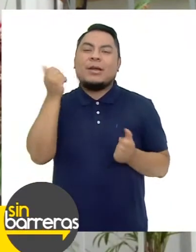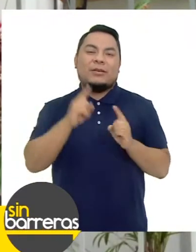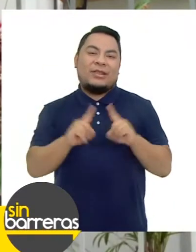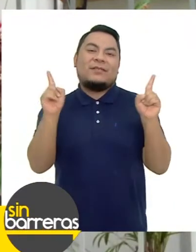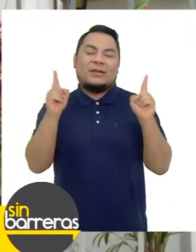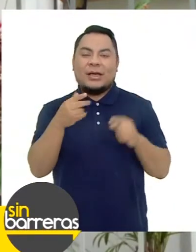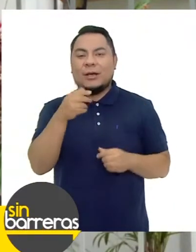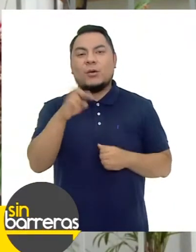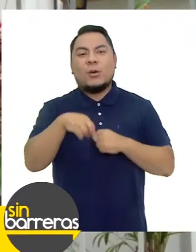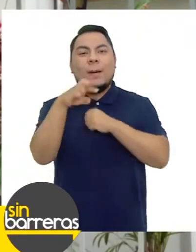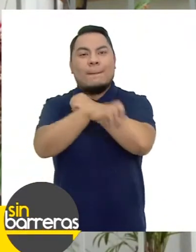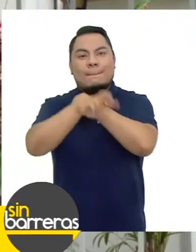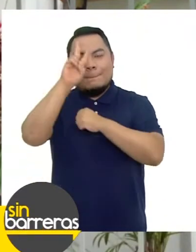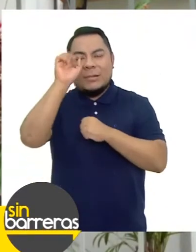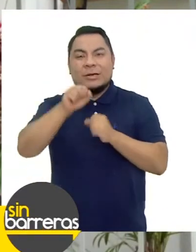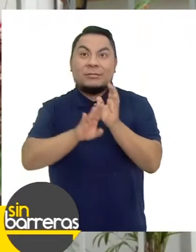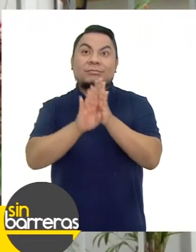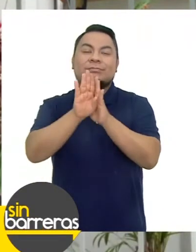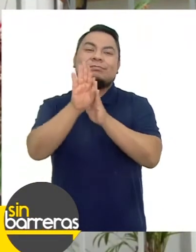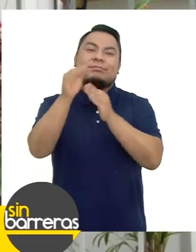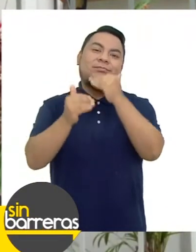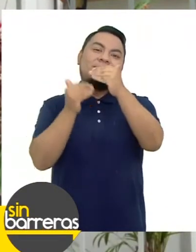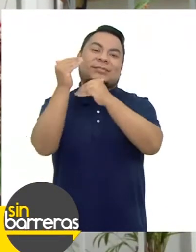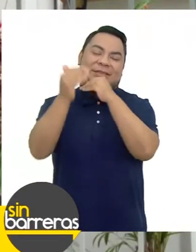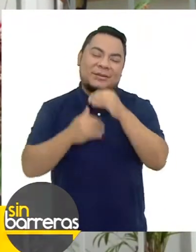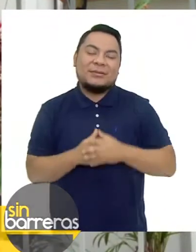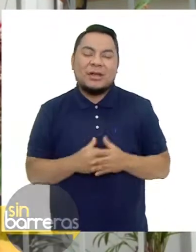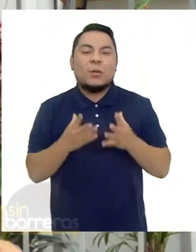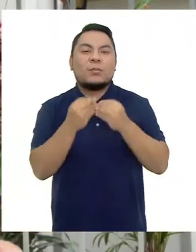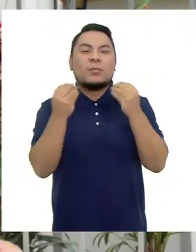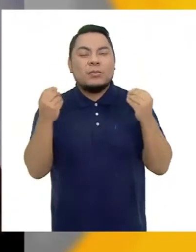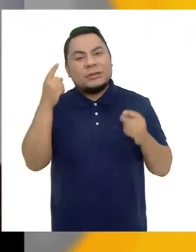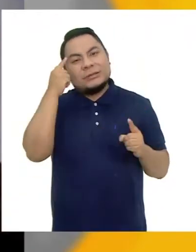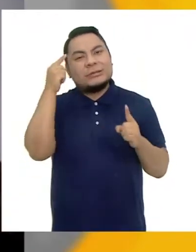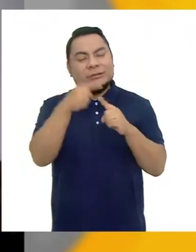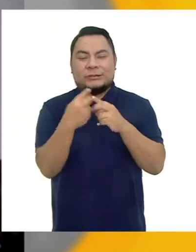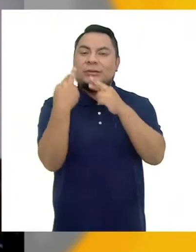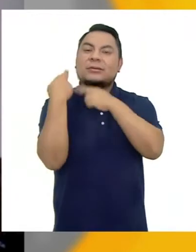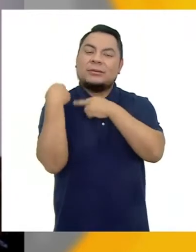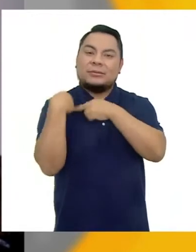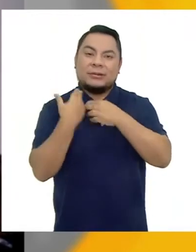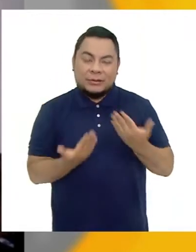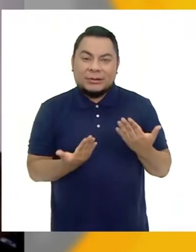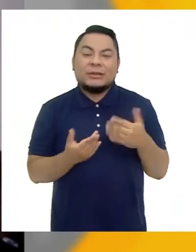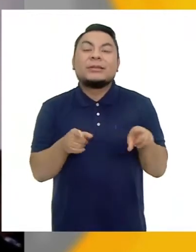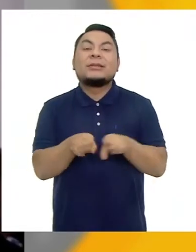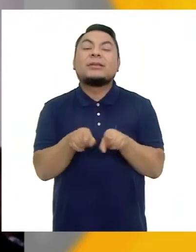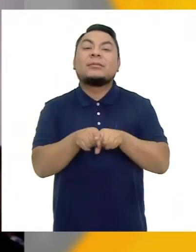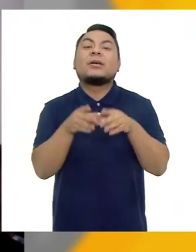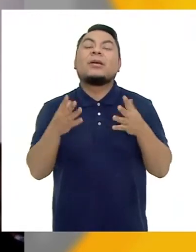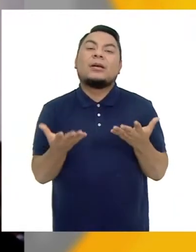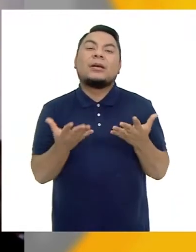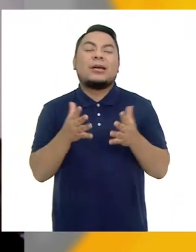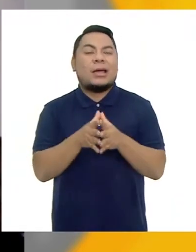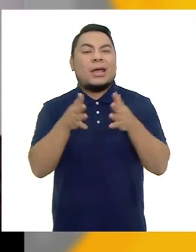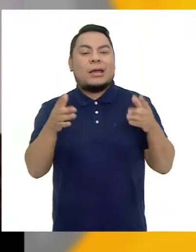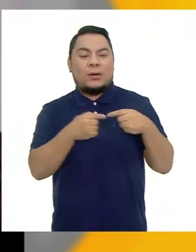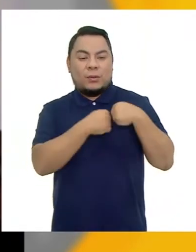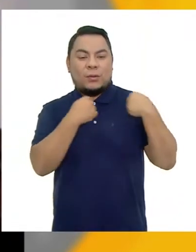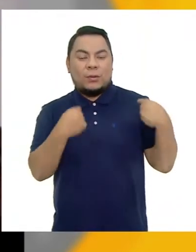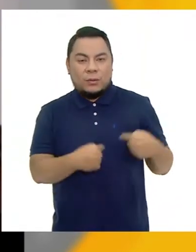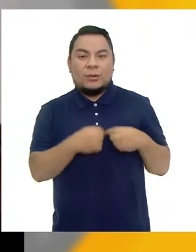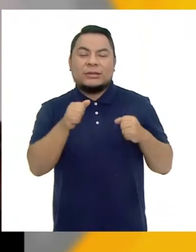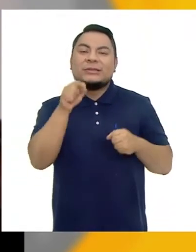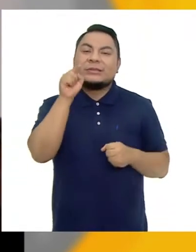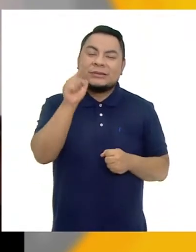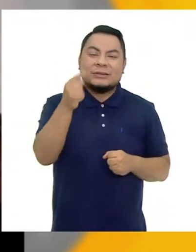país Distinto Un país Que va para arriba Que va creciendo Con mucho sentido De la responsabilidad Y con un